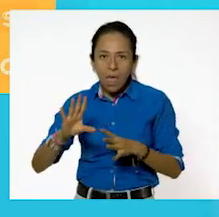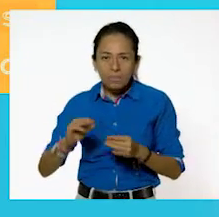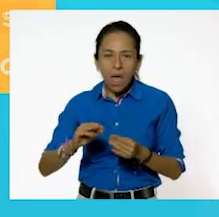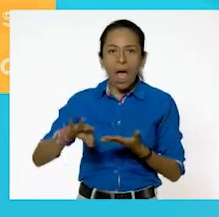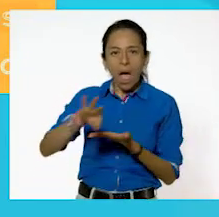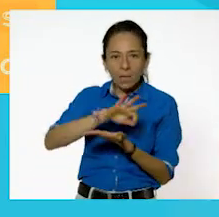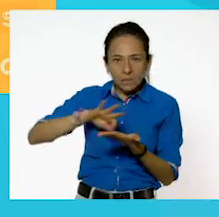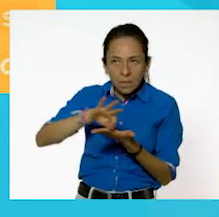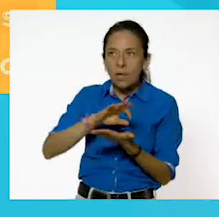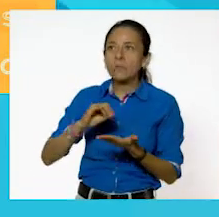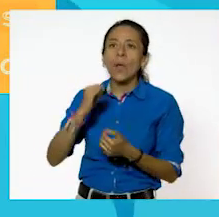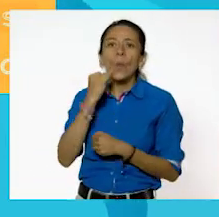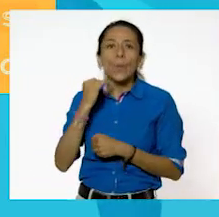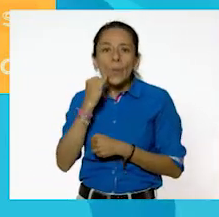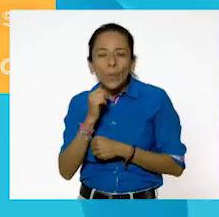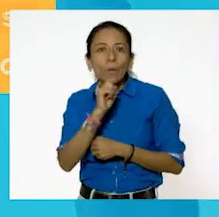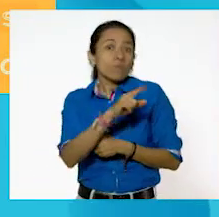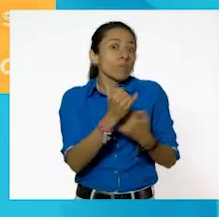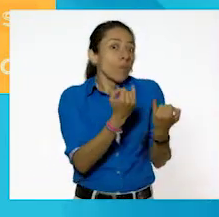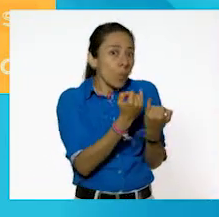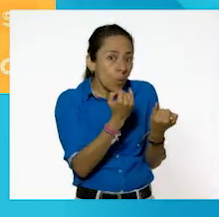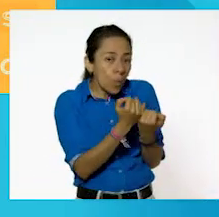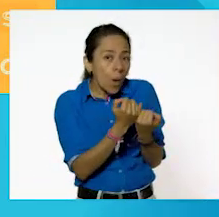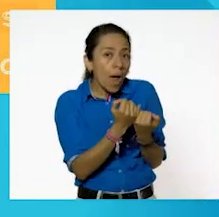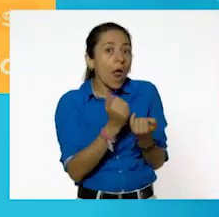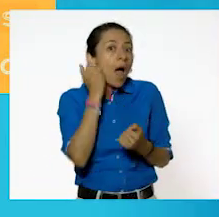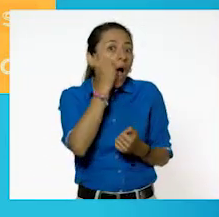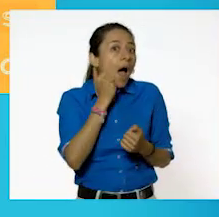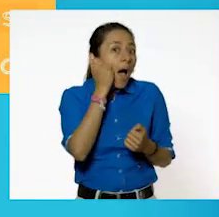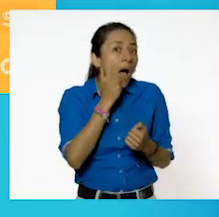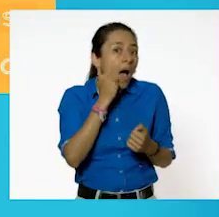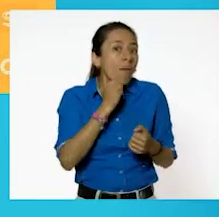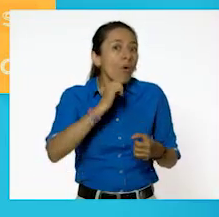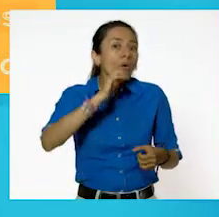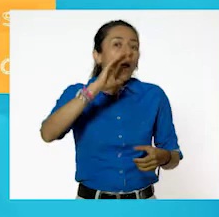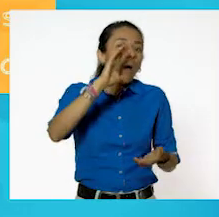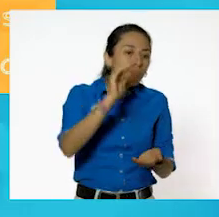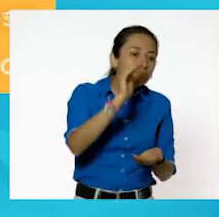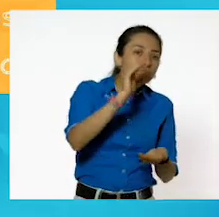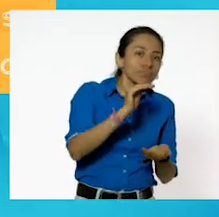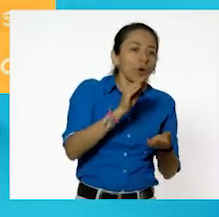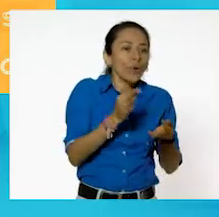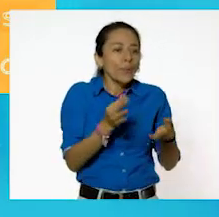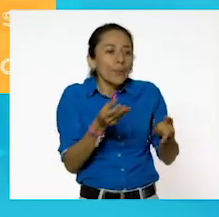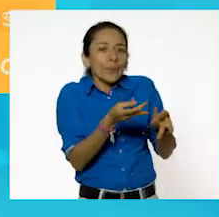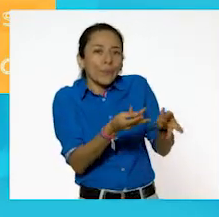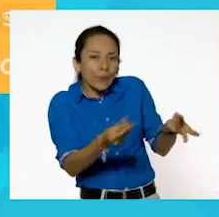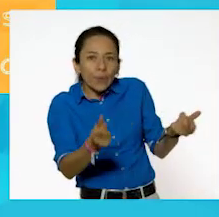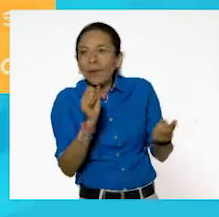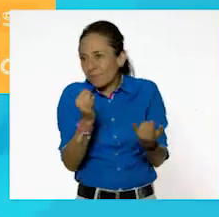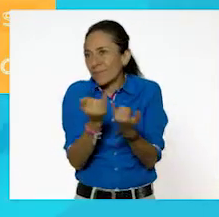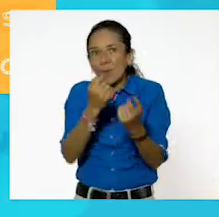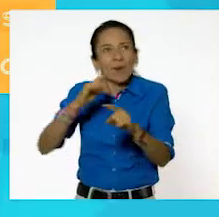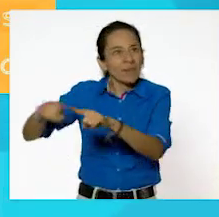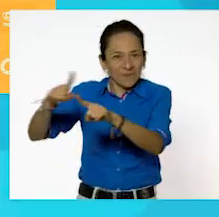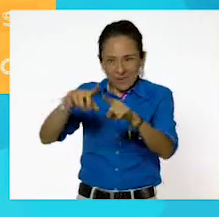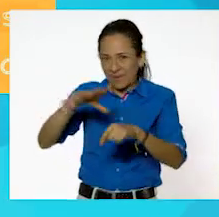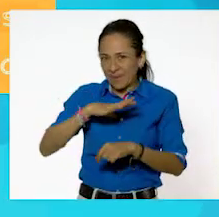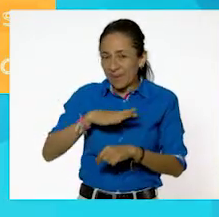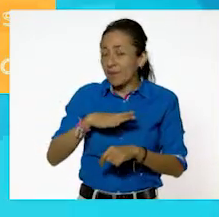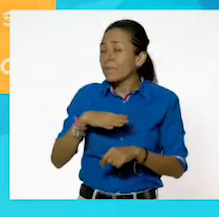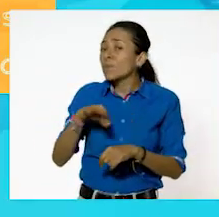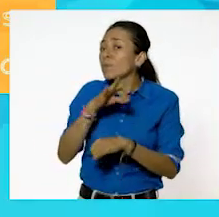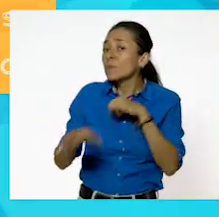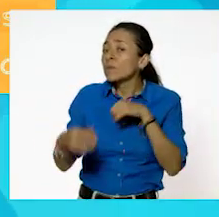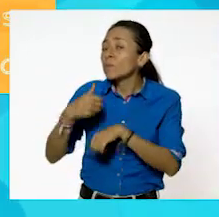jugos, el jabón líquido. Por supuesto, tenemos muchos líquidos a nuestro alrededor. Y finalmente, la 3, ¿qué es lo que tenemos ahí? Y la 3, podemos